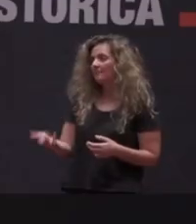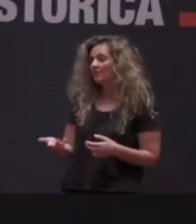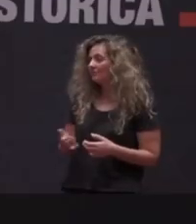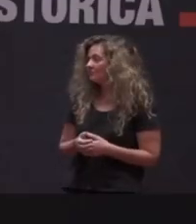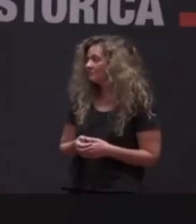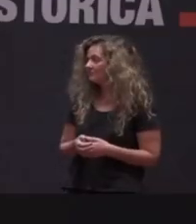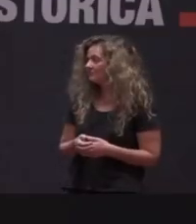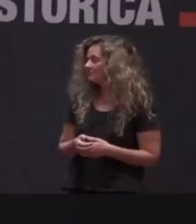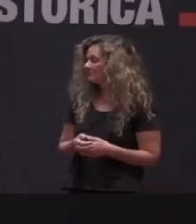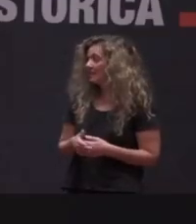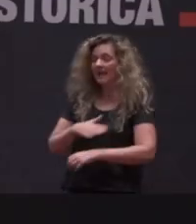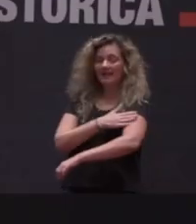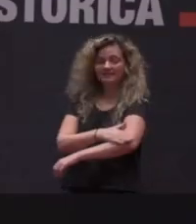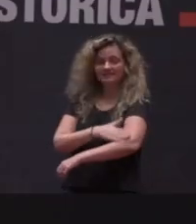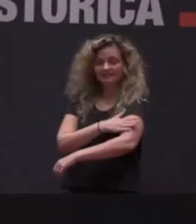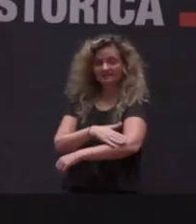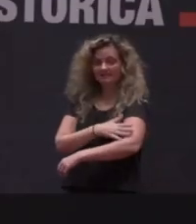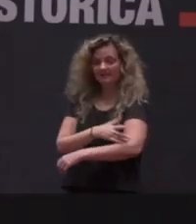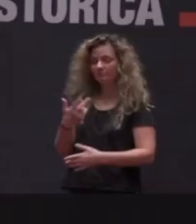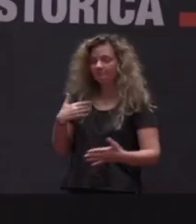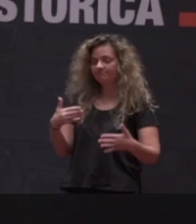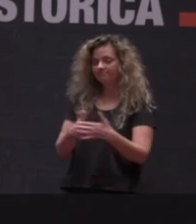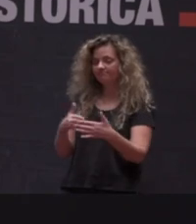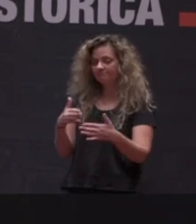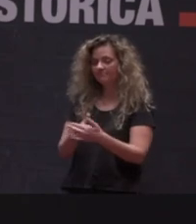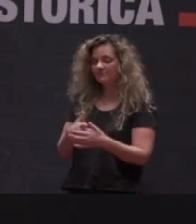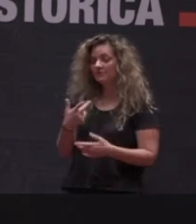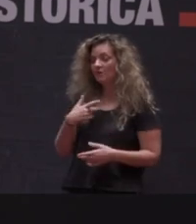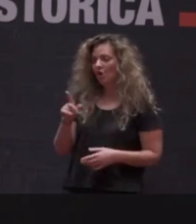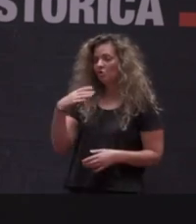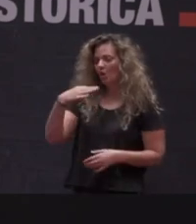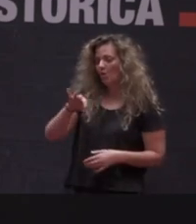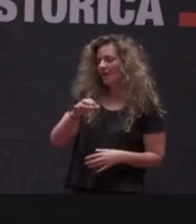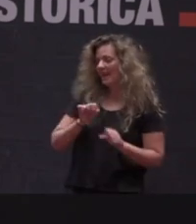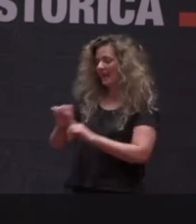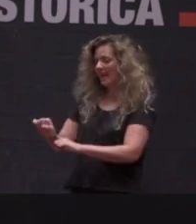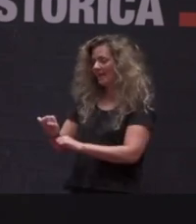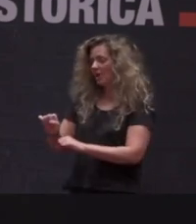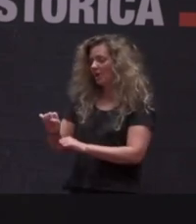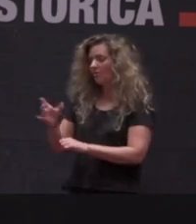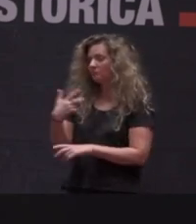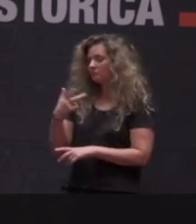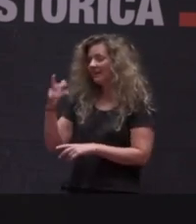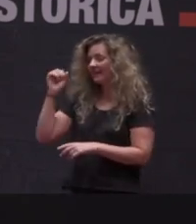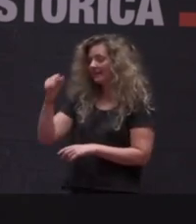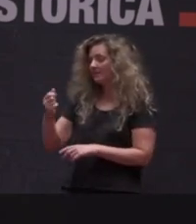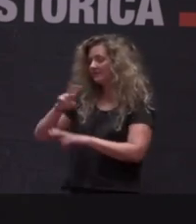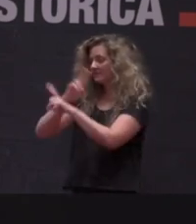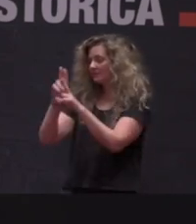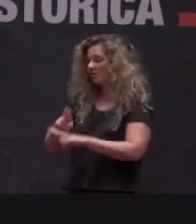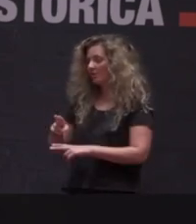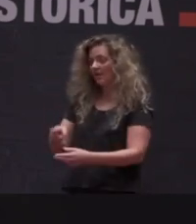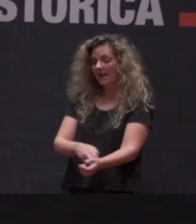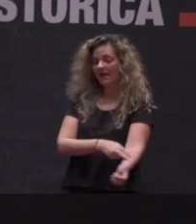Es como el Estado obstaculiza, no solamente se niega a investigar y enjuiciar los crímenes internacionales cometidos durante la